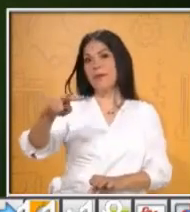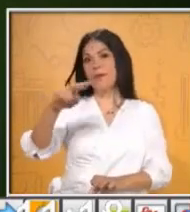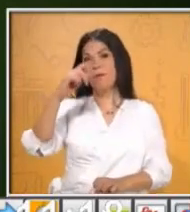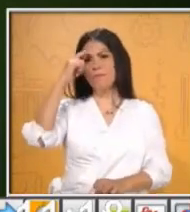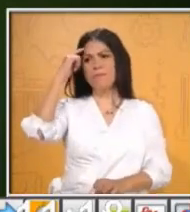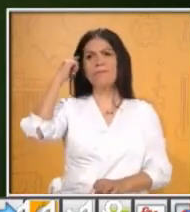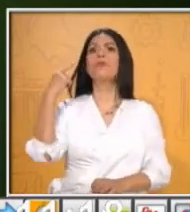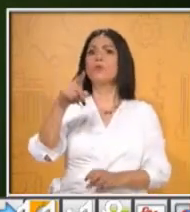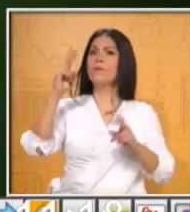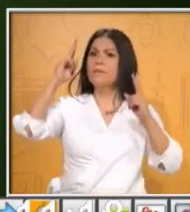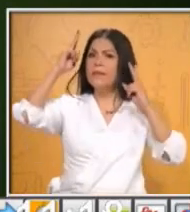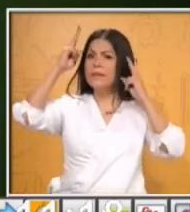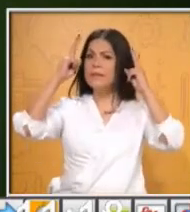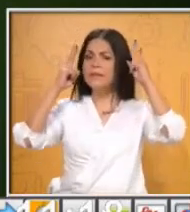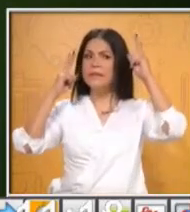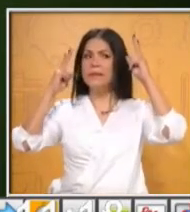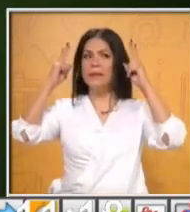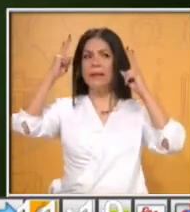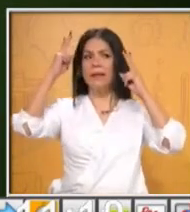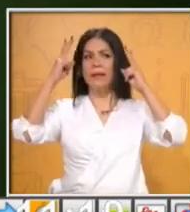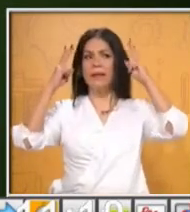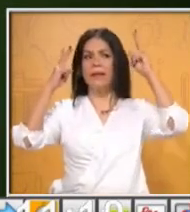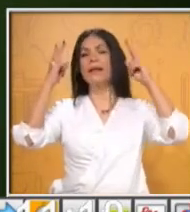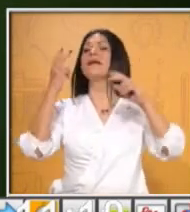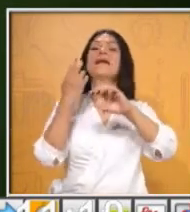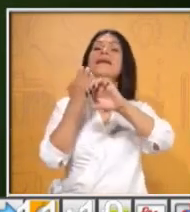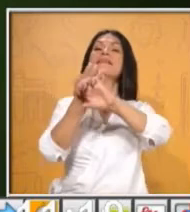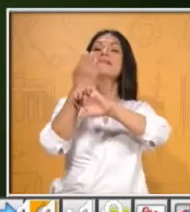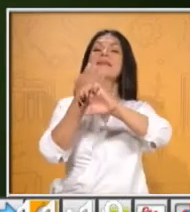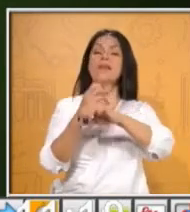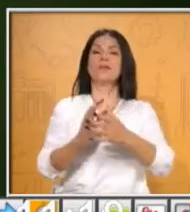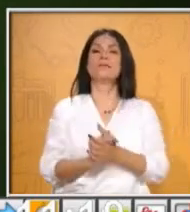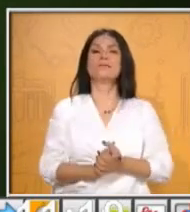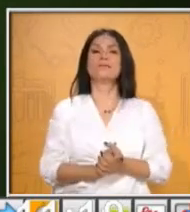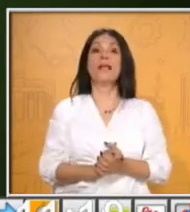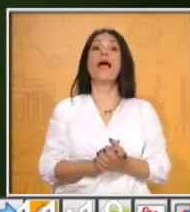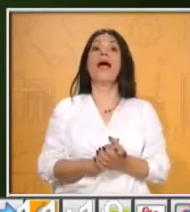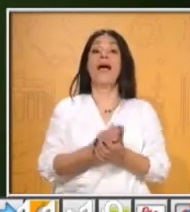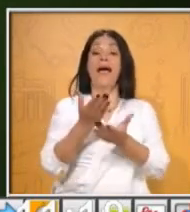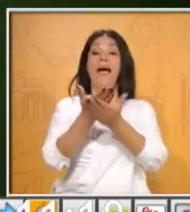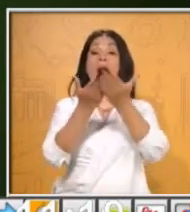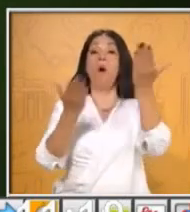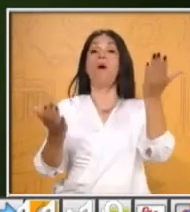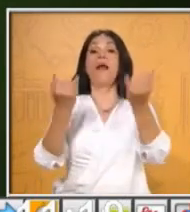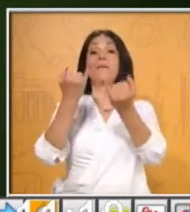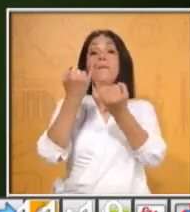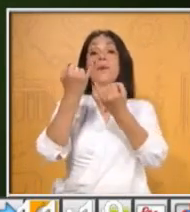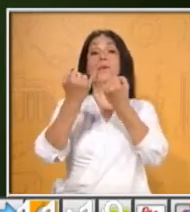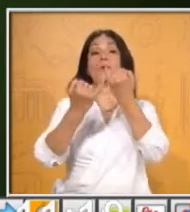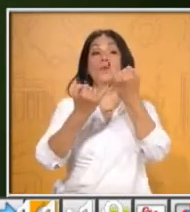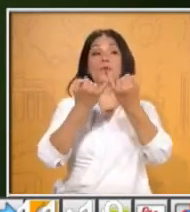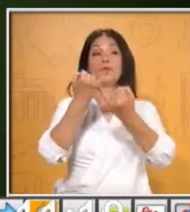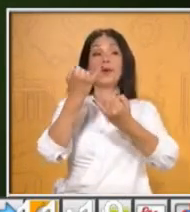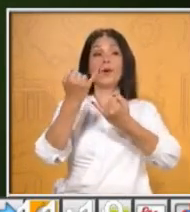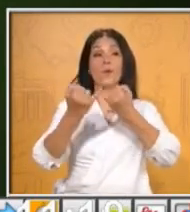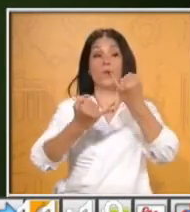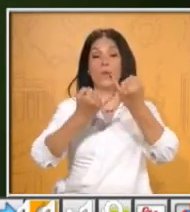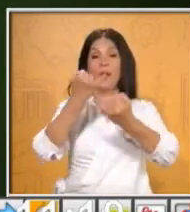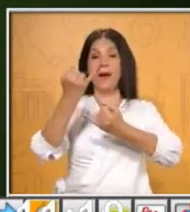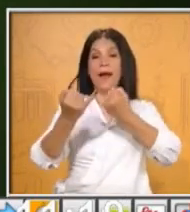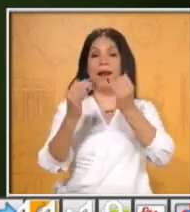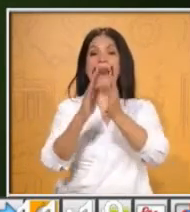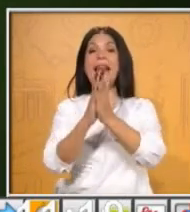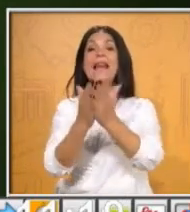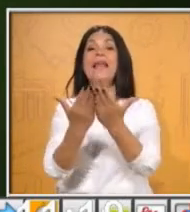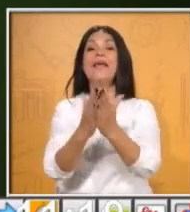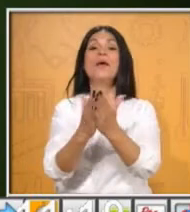El día de hoy, maestro, ¿le puedes decir a los niños qué vamos a hacer? Así es, vamos a jugar. Abre tu libro de texto de tercer año en la